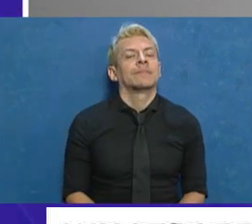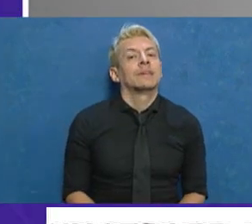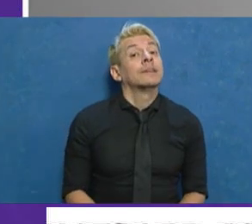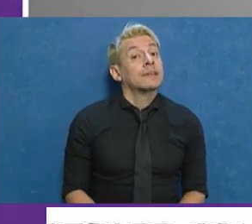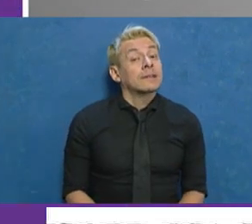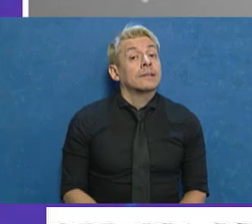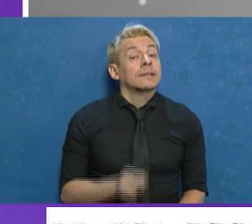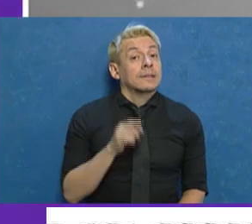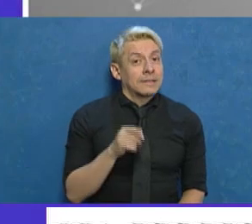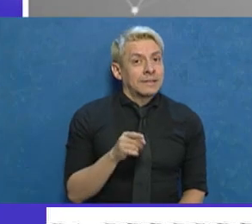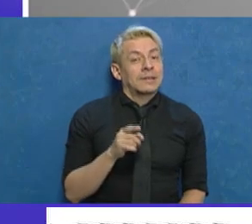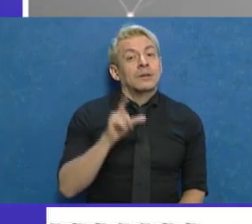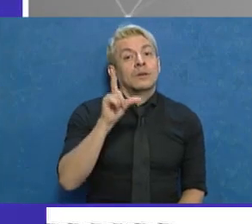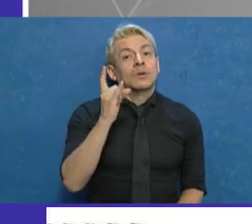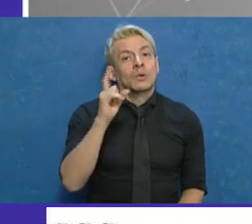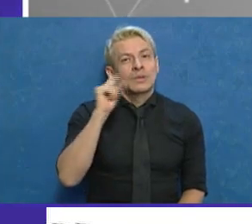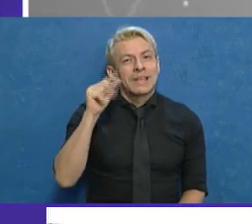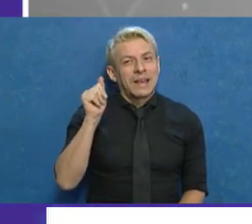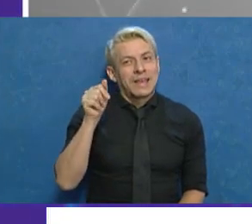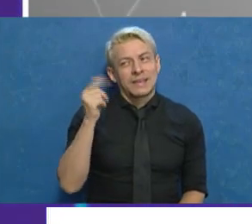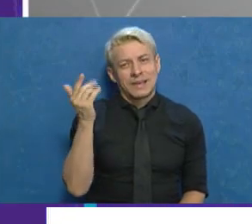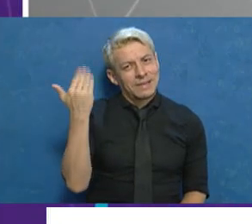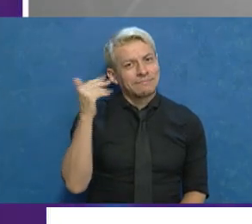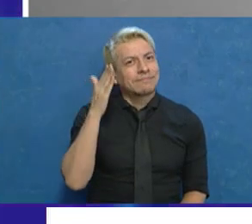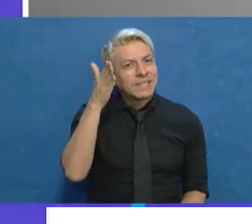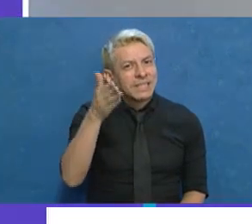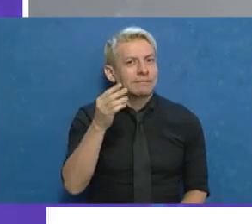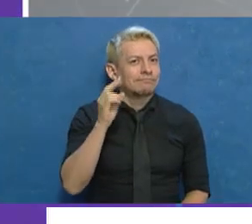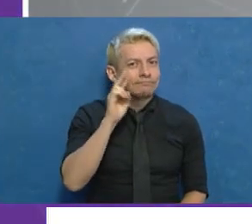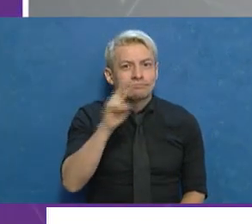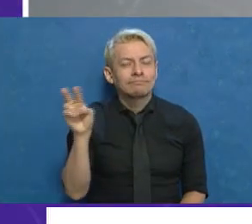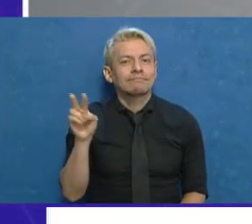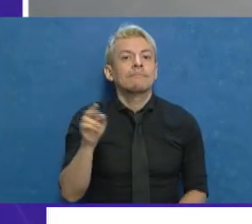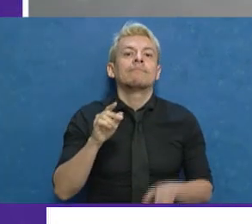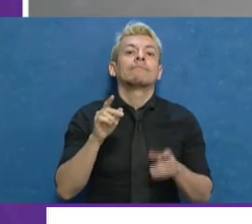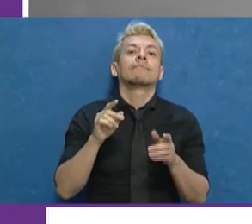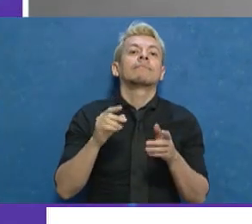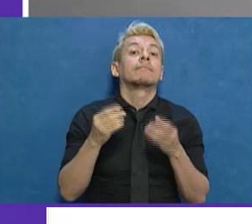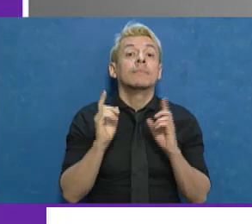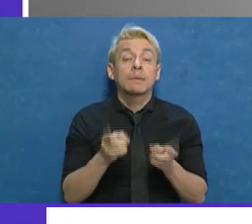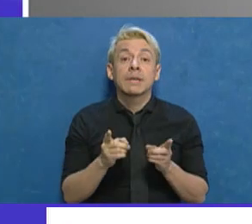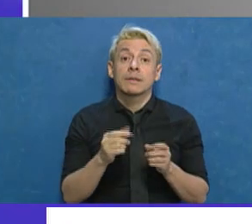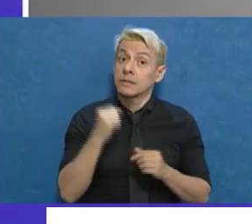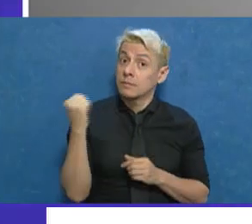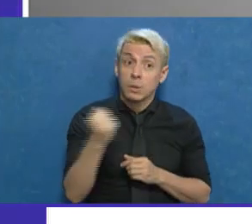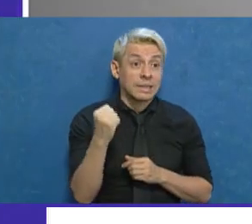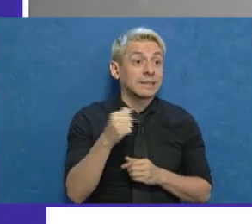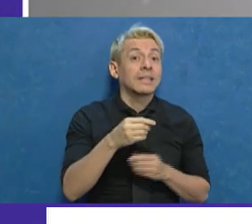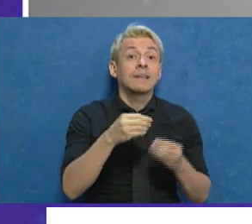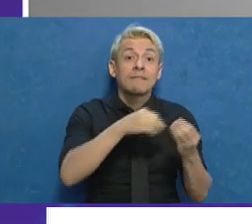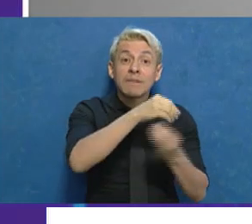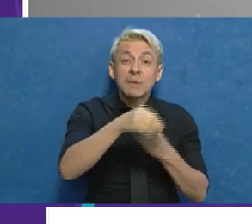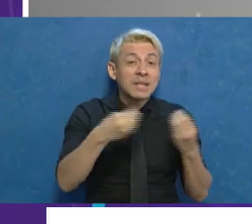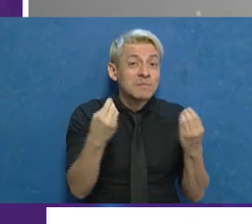recorrida Luciana Campigoto. Algo que no es menor es la asistencia social, porque hay muchas familias que quedaron